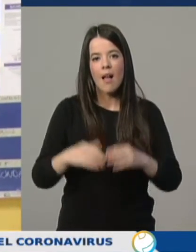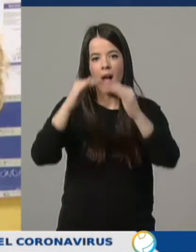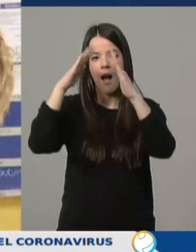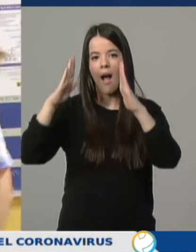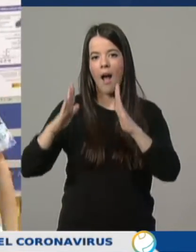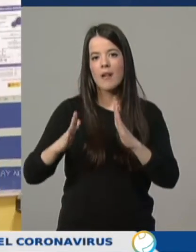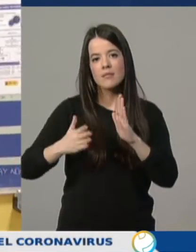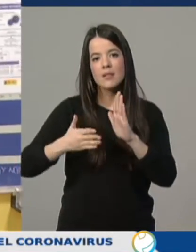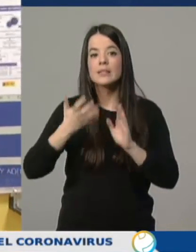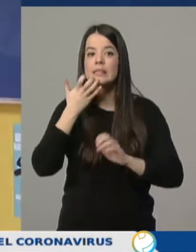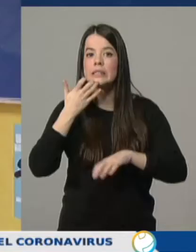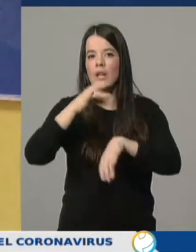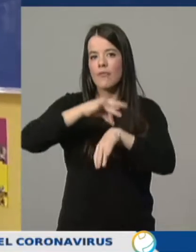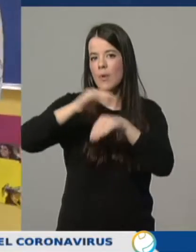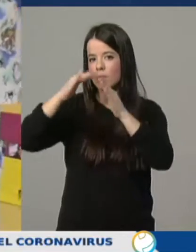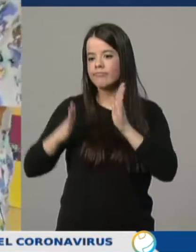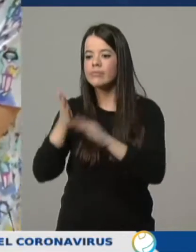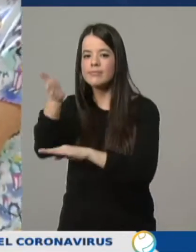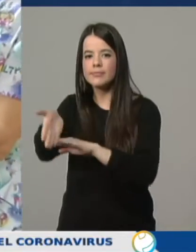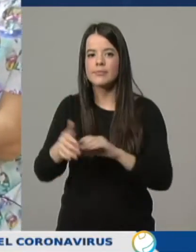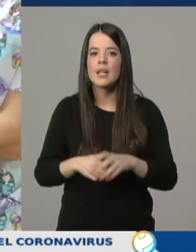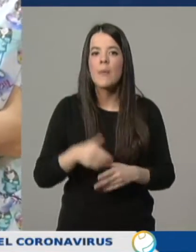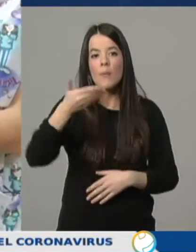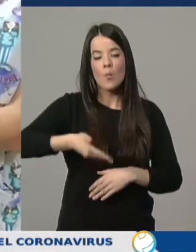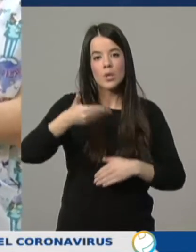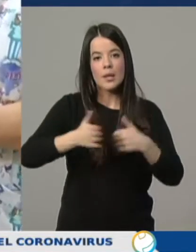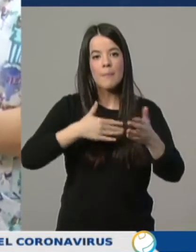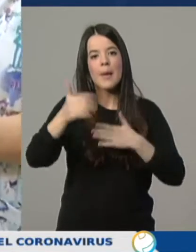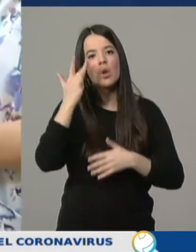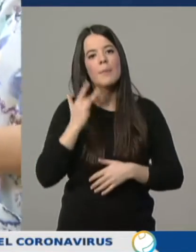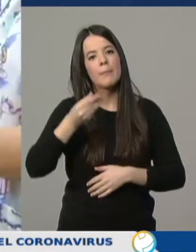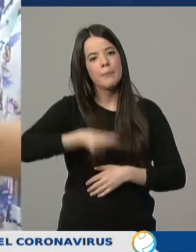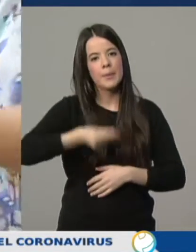cuando estamos malitos. Es importante lavarse bien las manos.